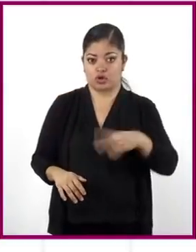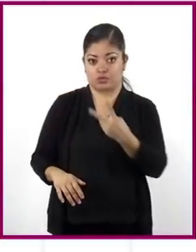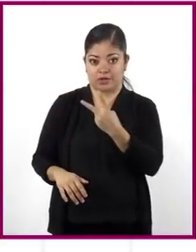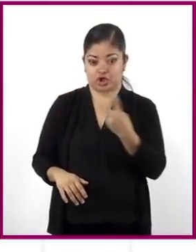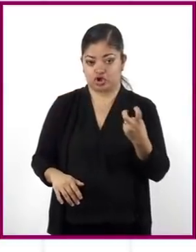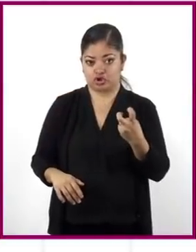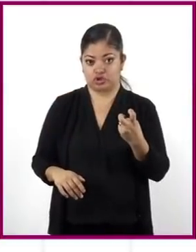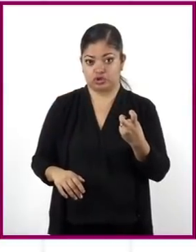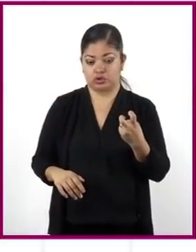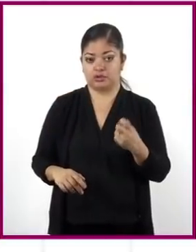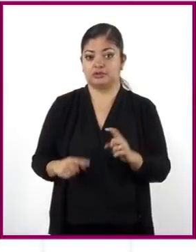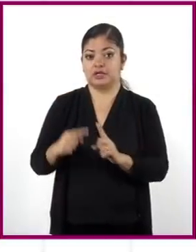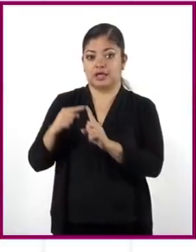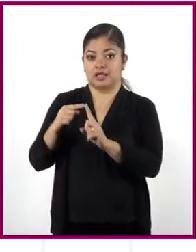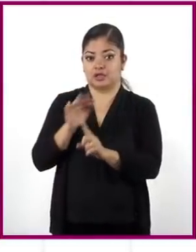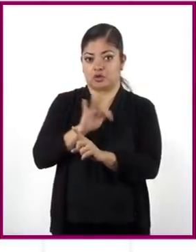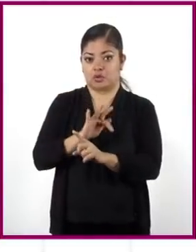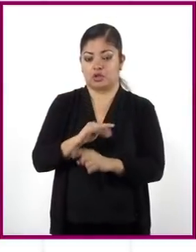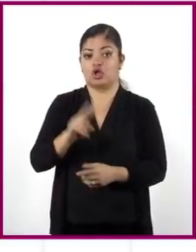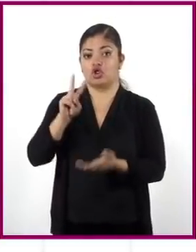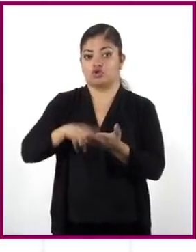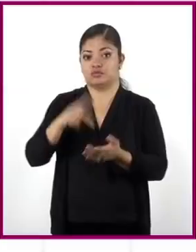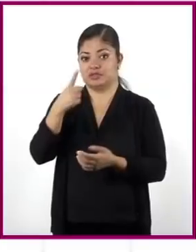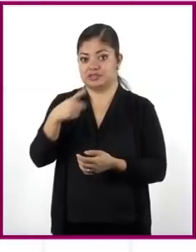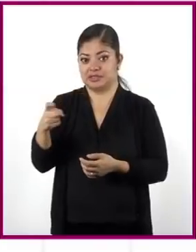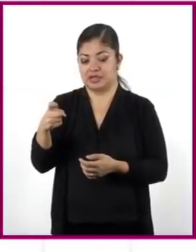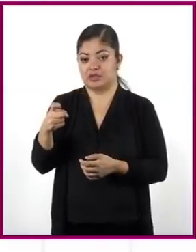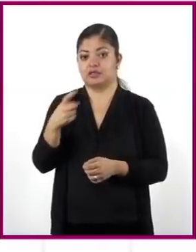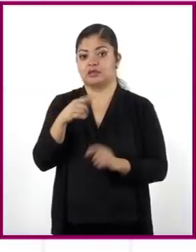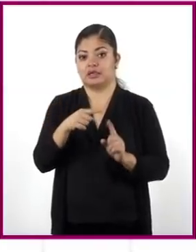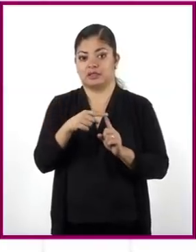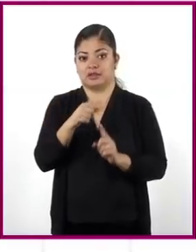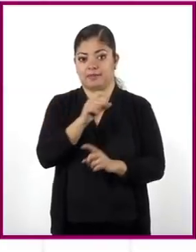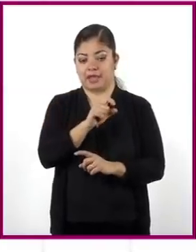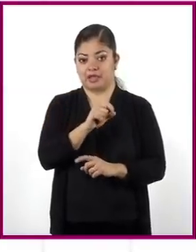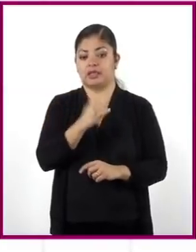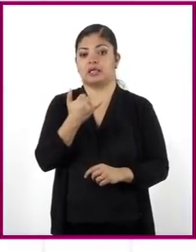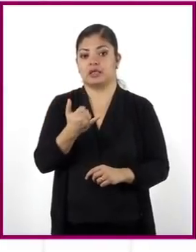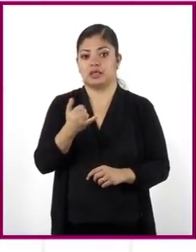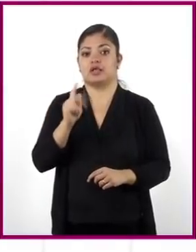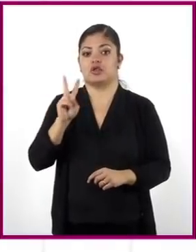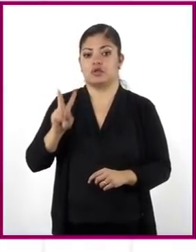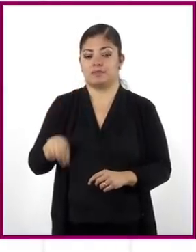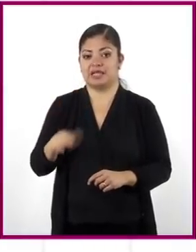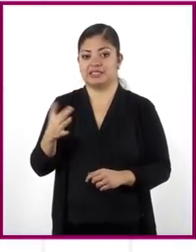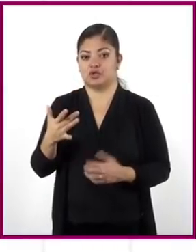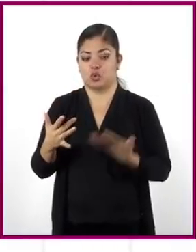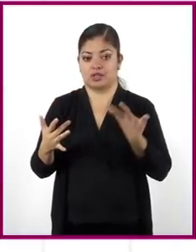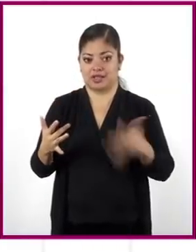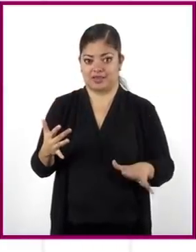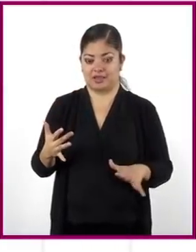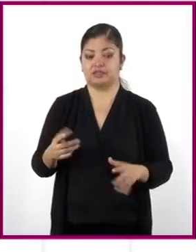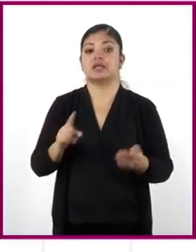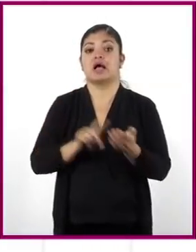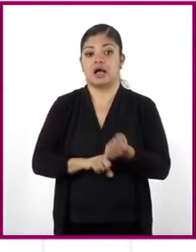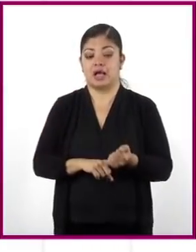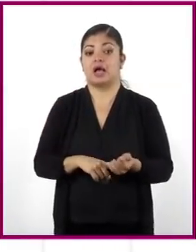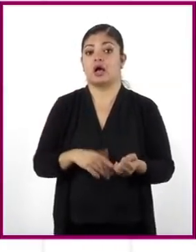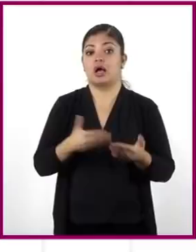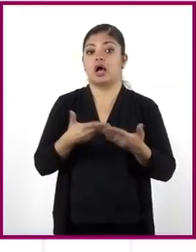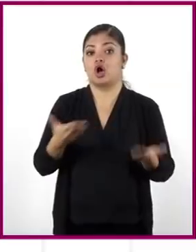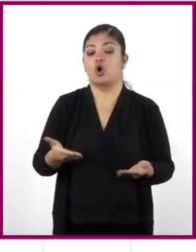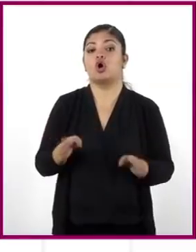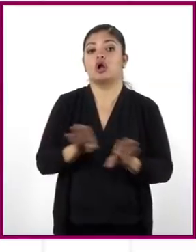sobre 40, 2100 sobre 20 y 1050 sobre 10. Ahora, para indicar el